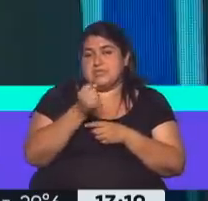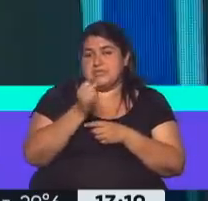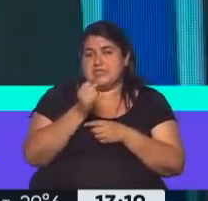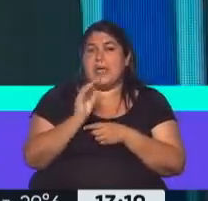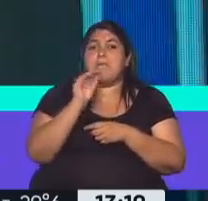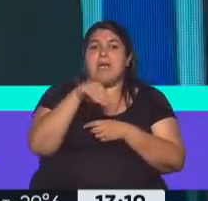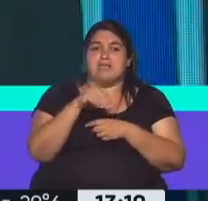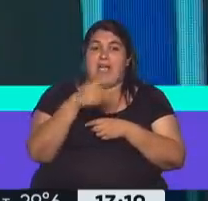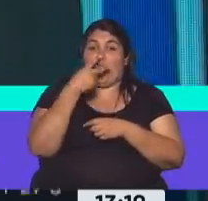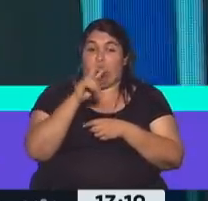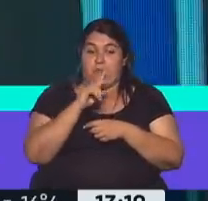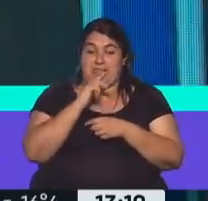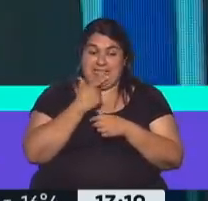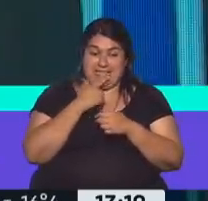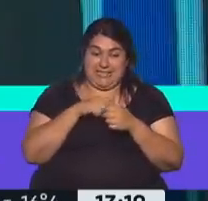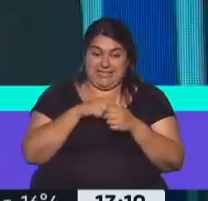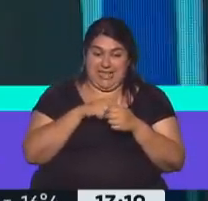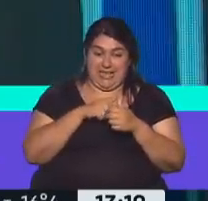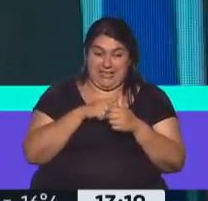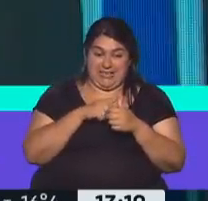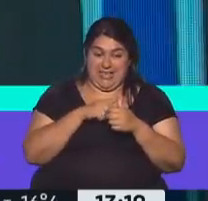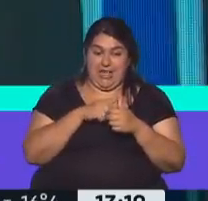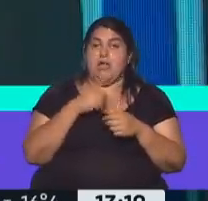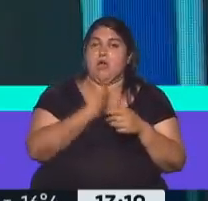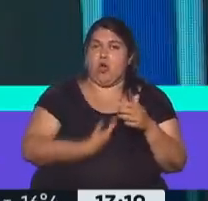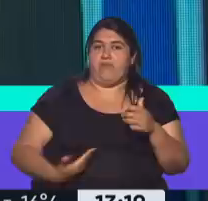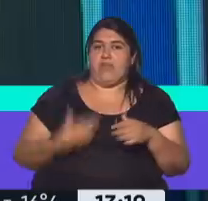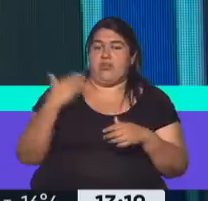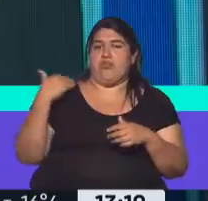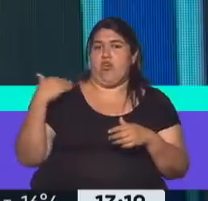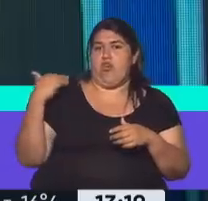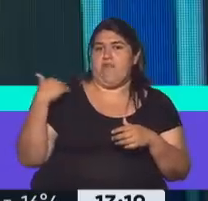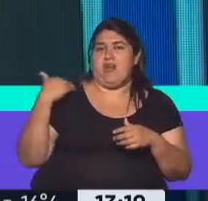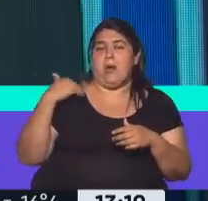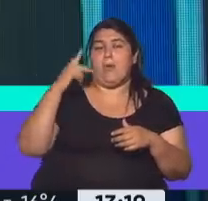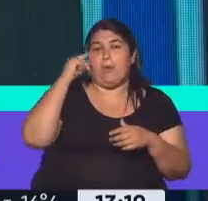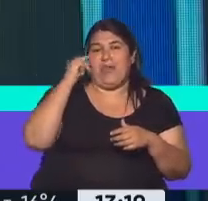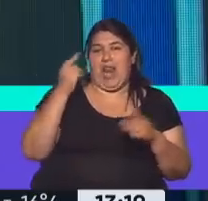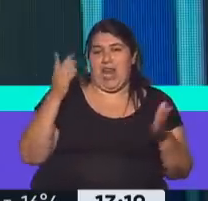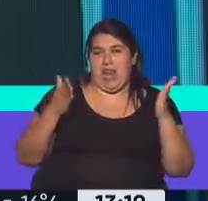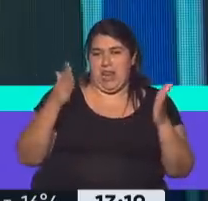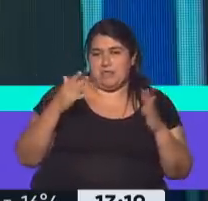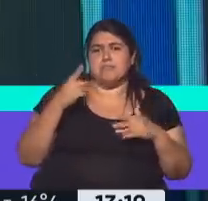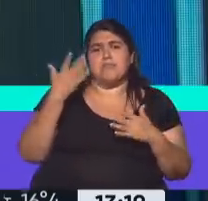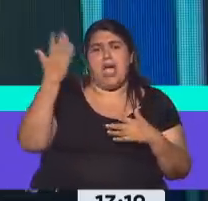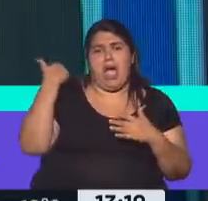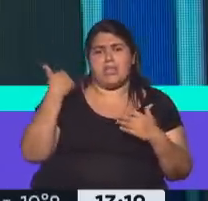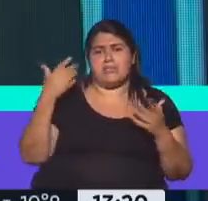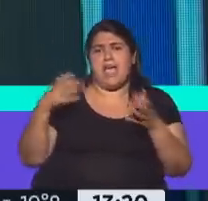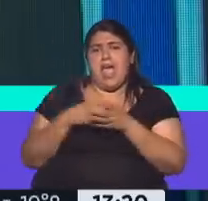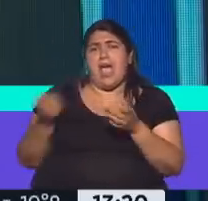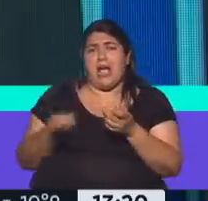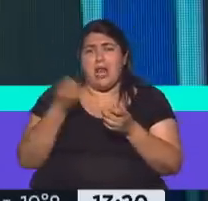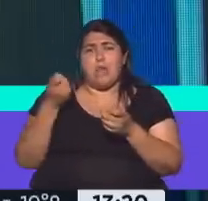esto. 2017, mitad de mandato de María Eugenia Vidal, recordemos que María Eugenia Vidal tuvo una relación muy conflictiva con los gremios